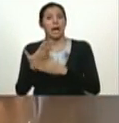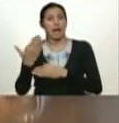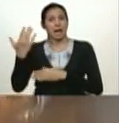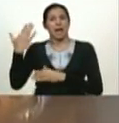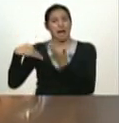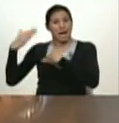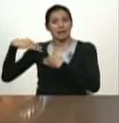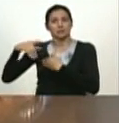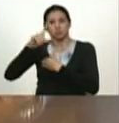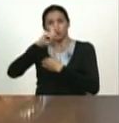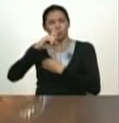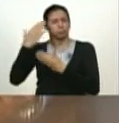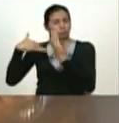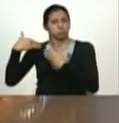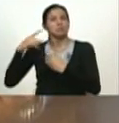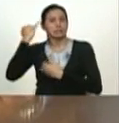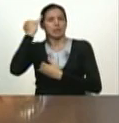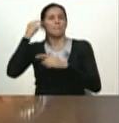en el camino